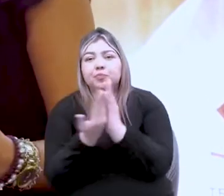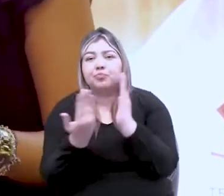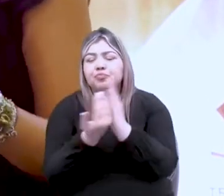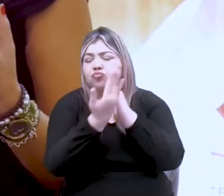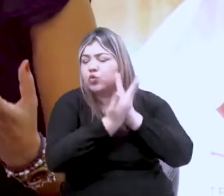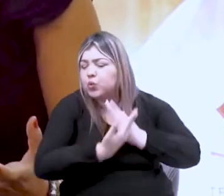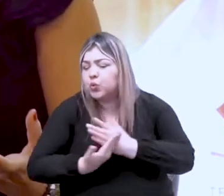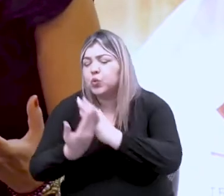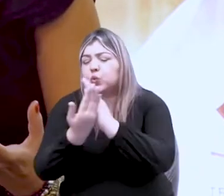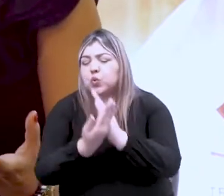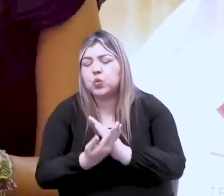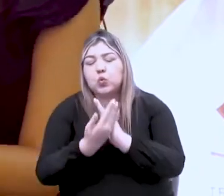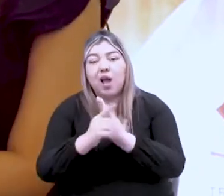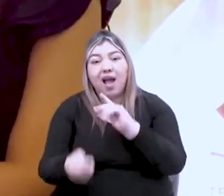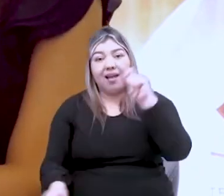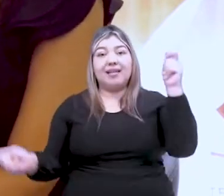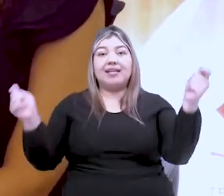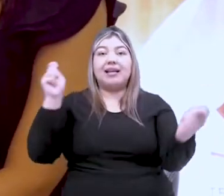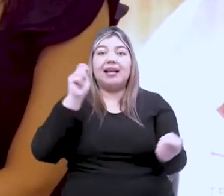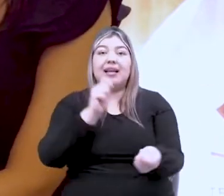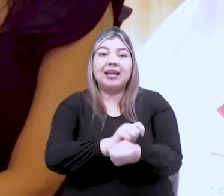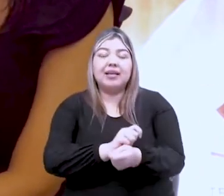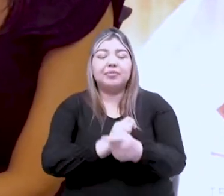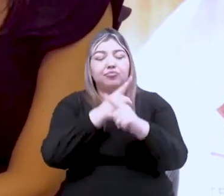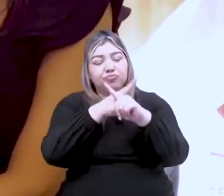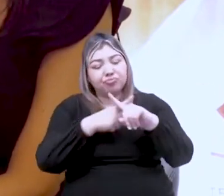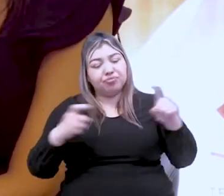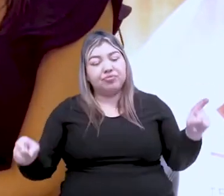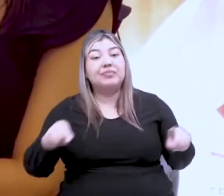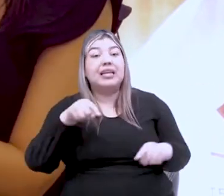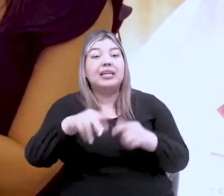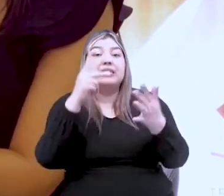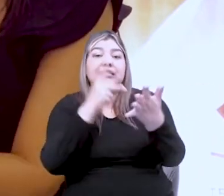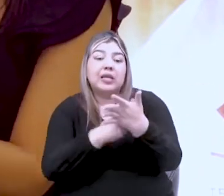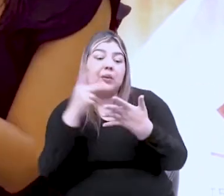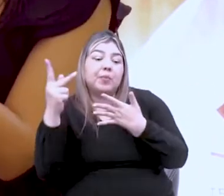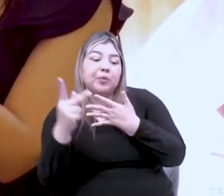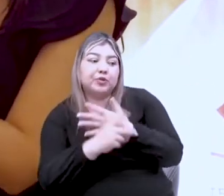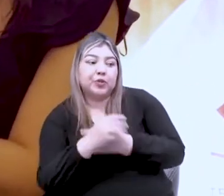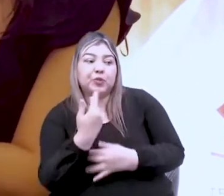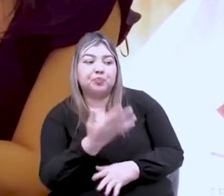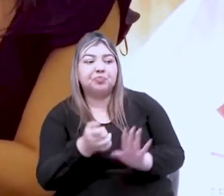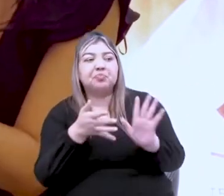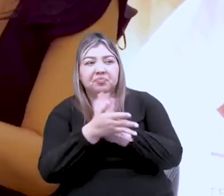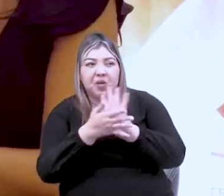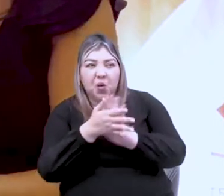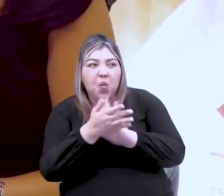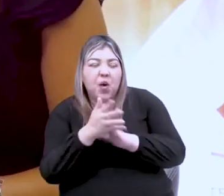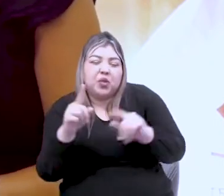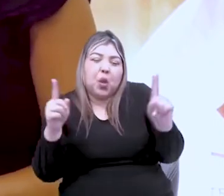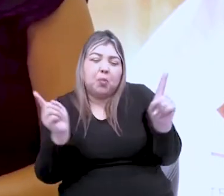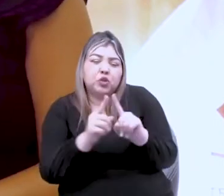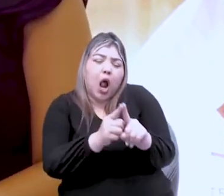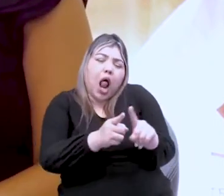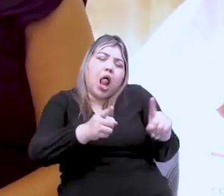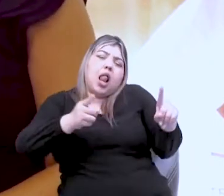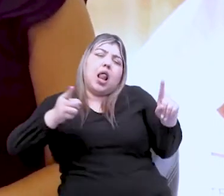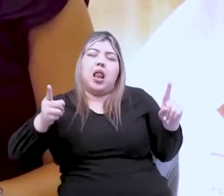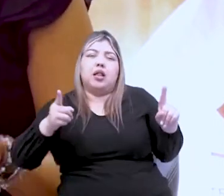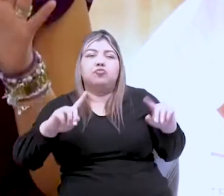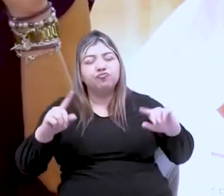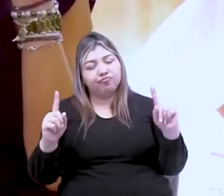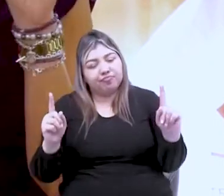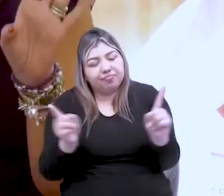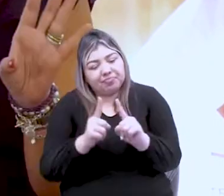cambios, transformaciones. En ese sentido, el proyecto Diana, porque mis colegas van a ahondar, yo no me quiero extender mucho, pero